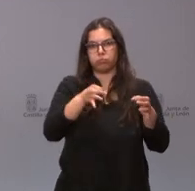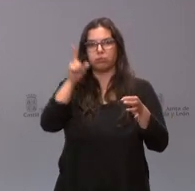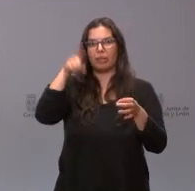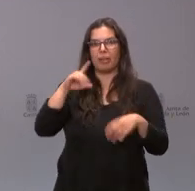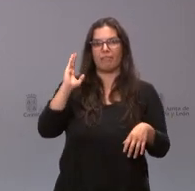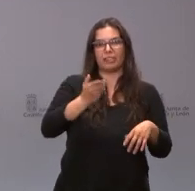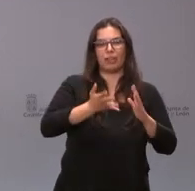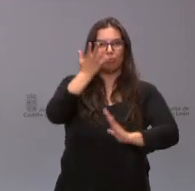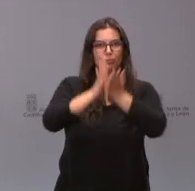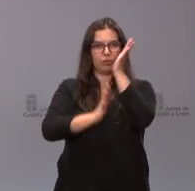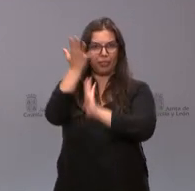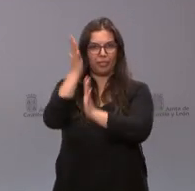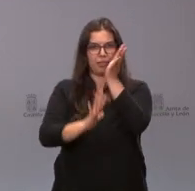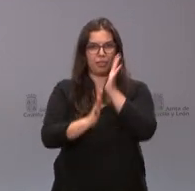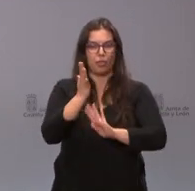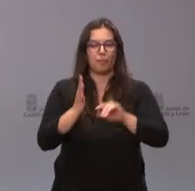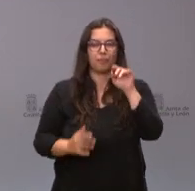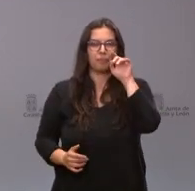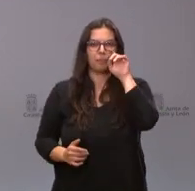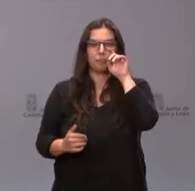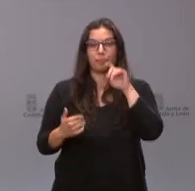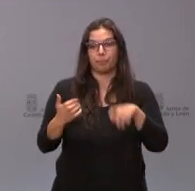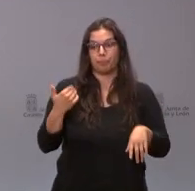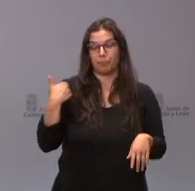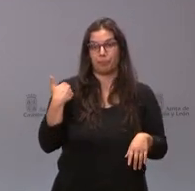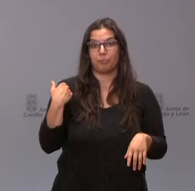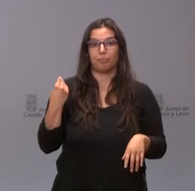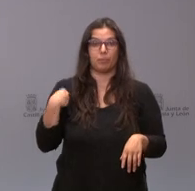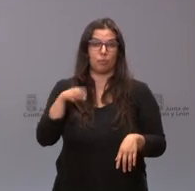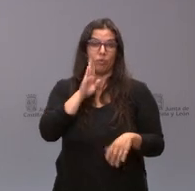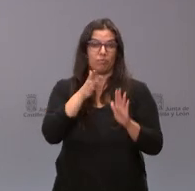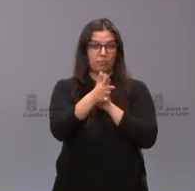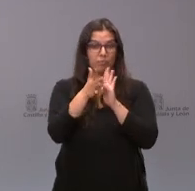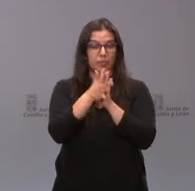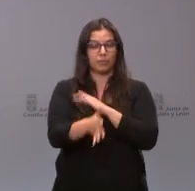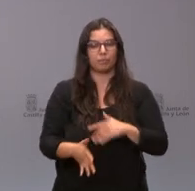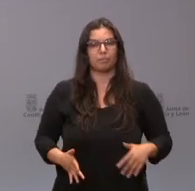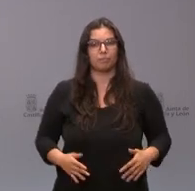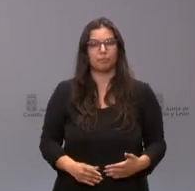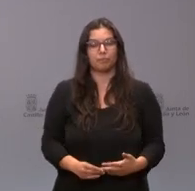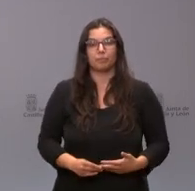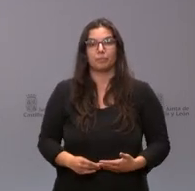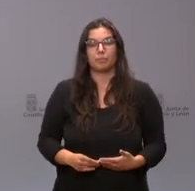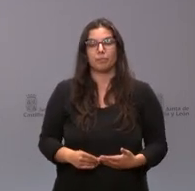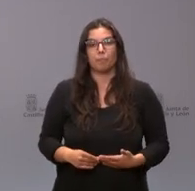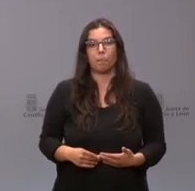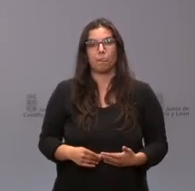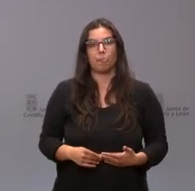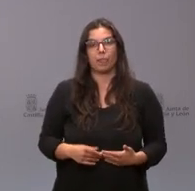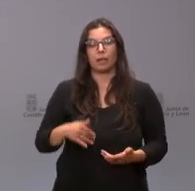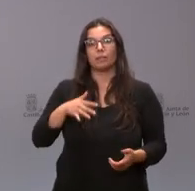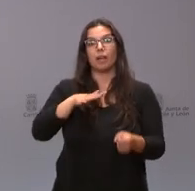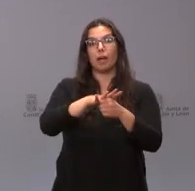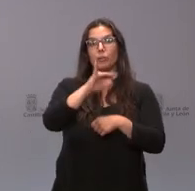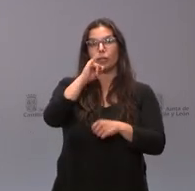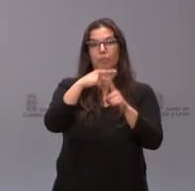con los municipios afectados por el incendio en los términos que les hemos descrito. En el ámbito de la IMAS